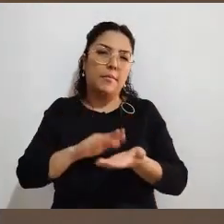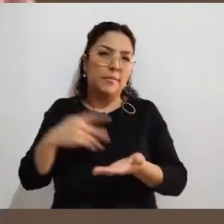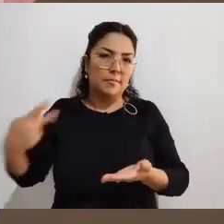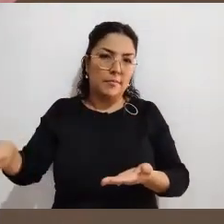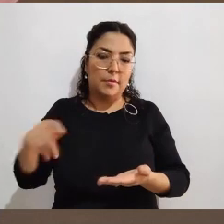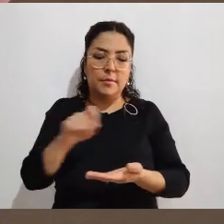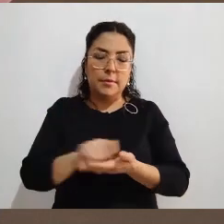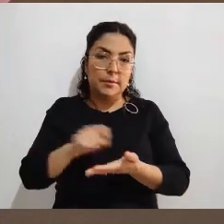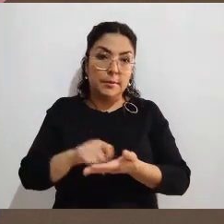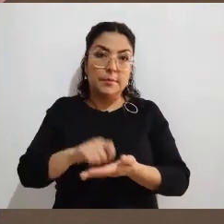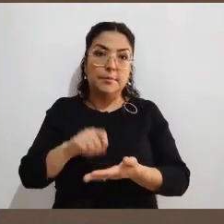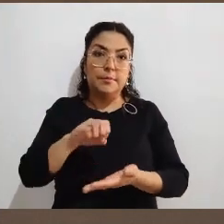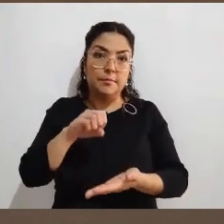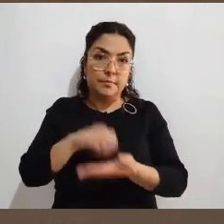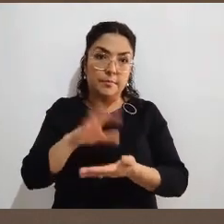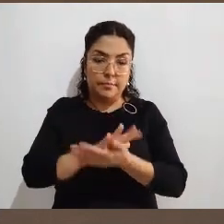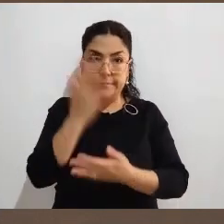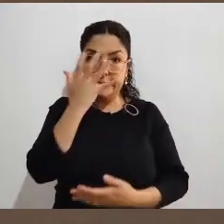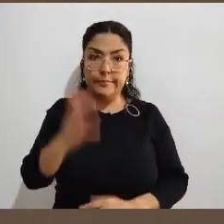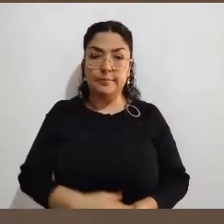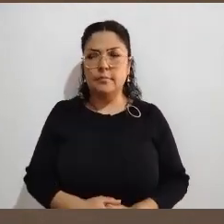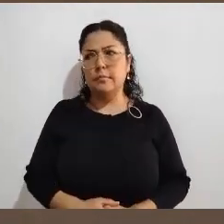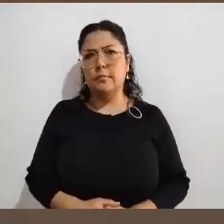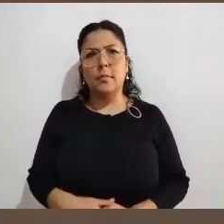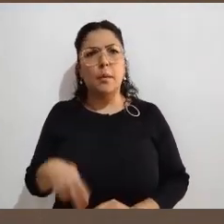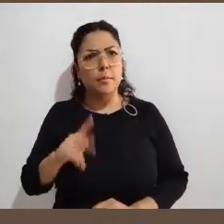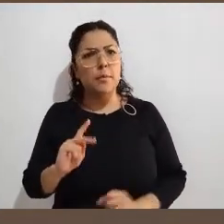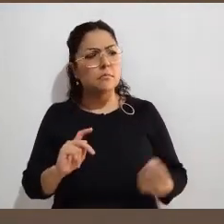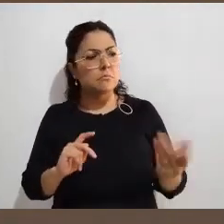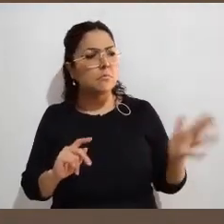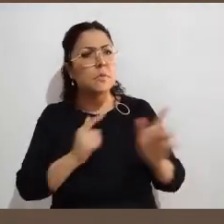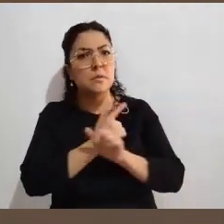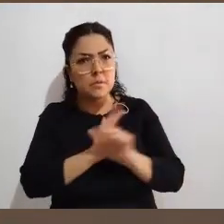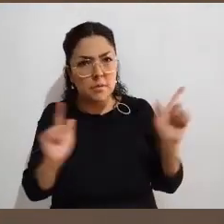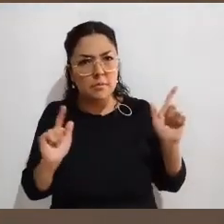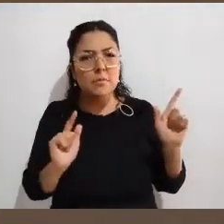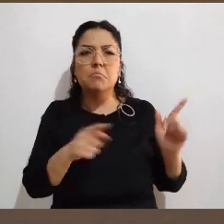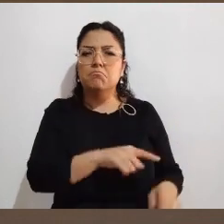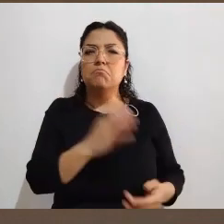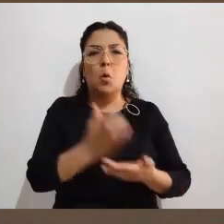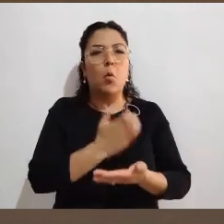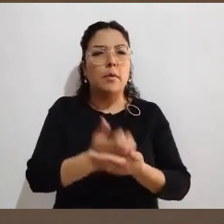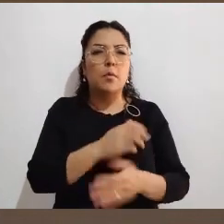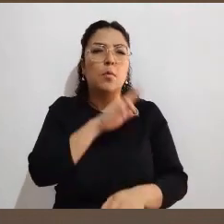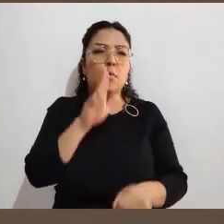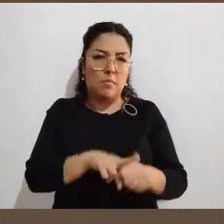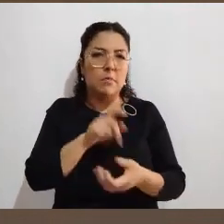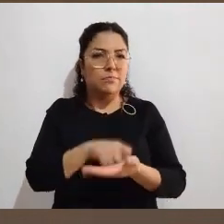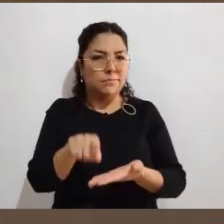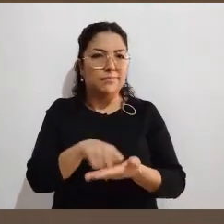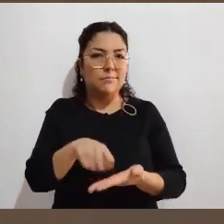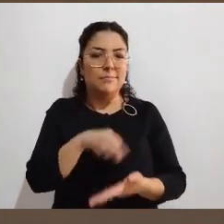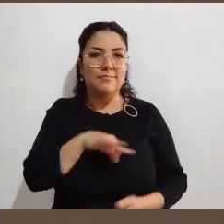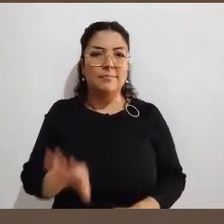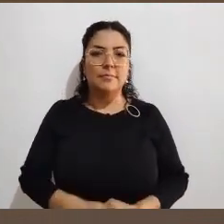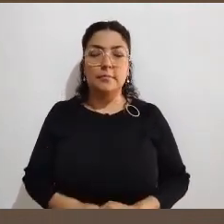pero la ciudadanía puede con una simple libretita, papel y lápiz anotar lo que ve y estar haciendo observación electoral.